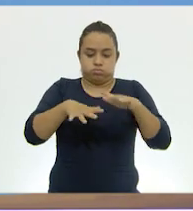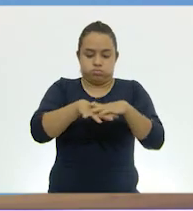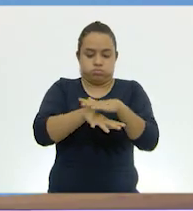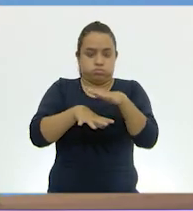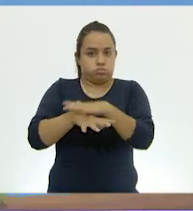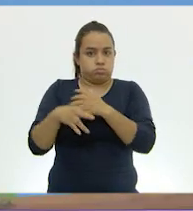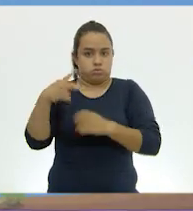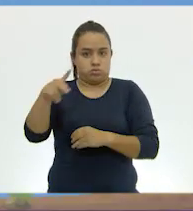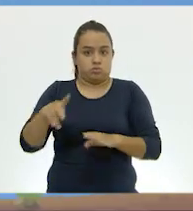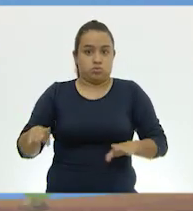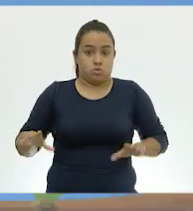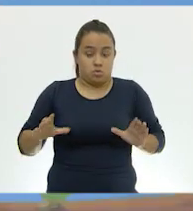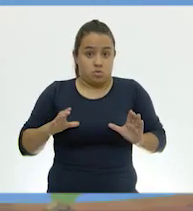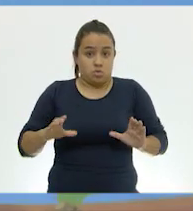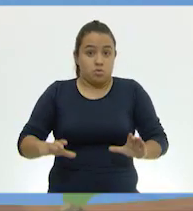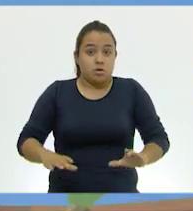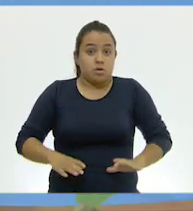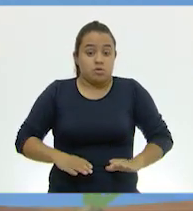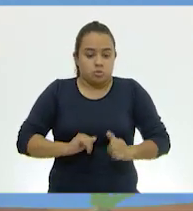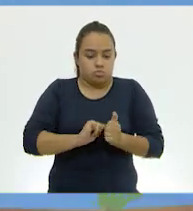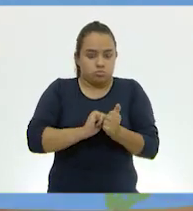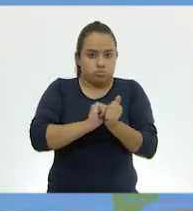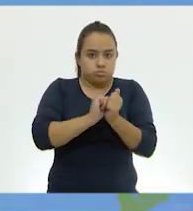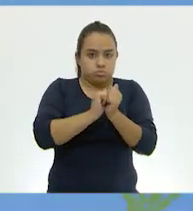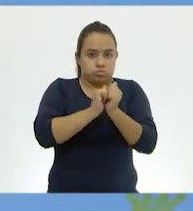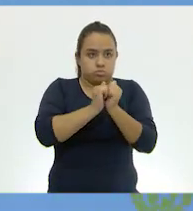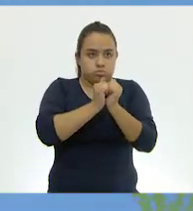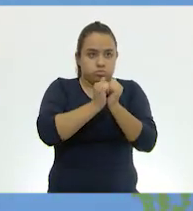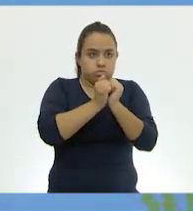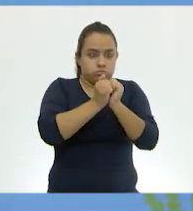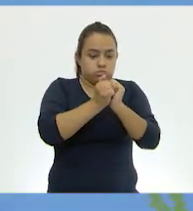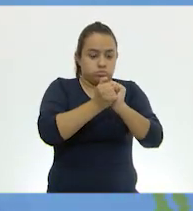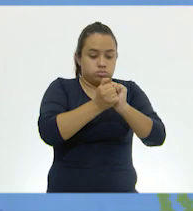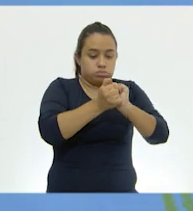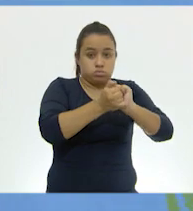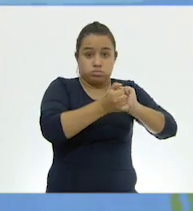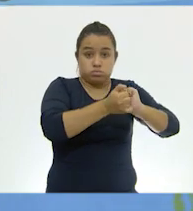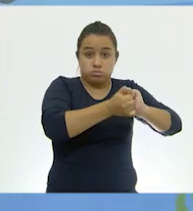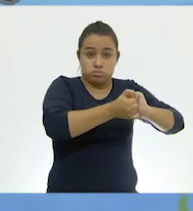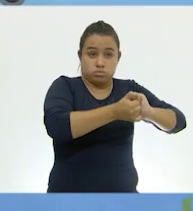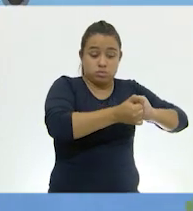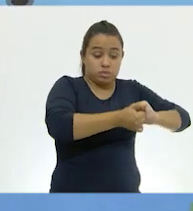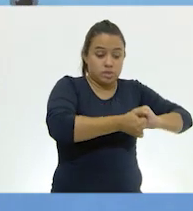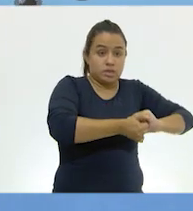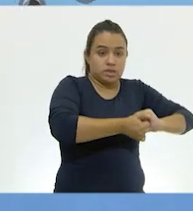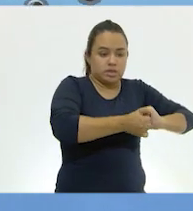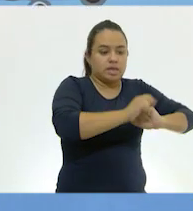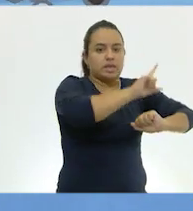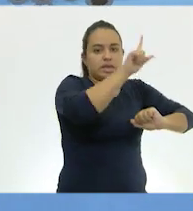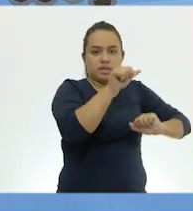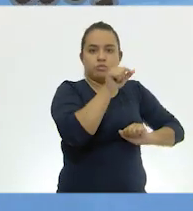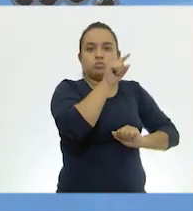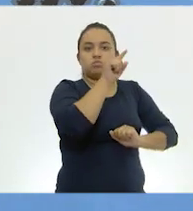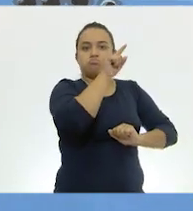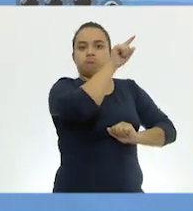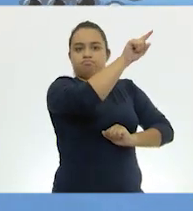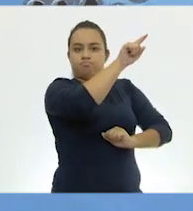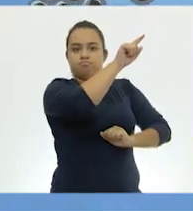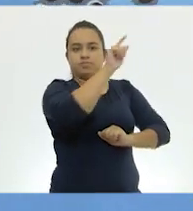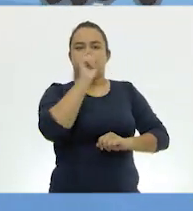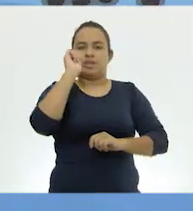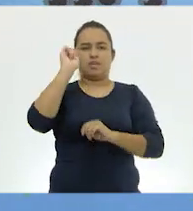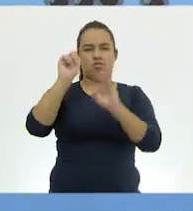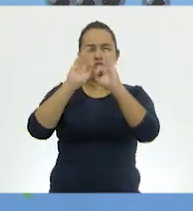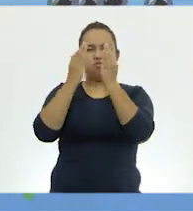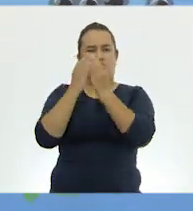de su cuerpo hasta que llegan a esto, que es esta última